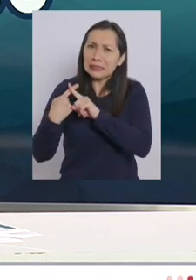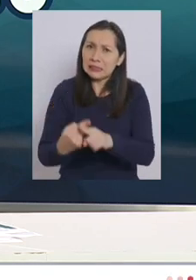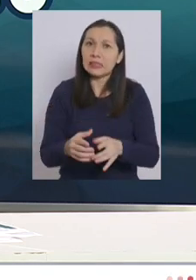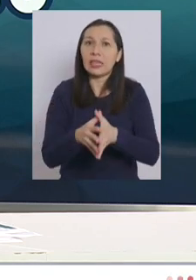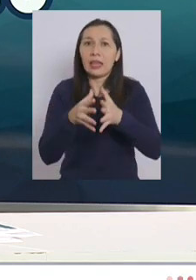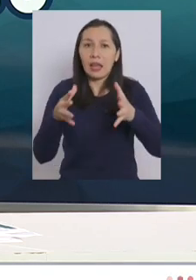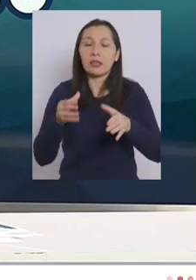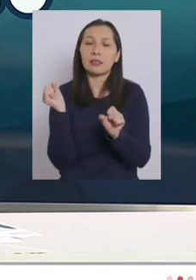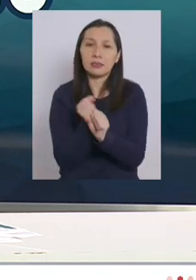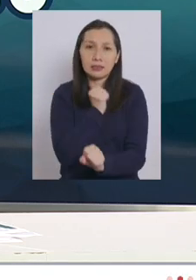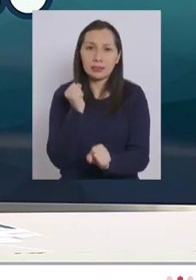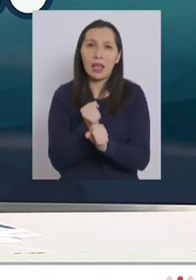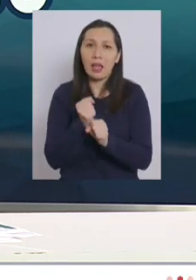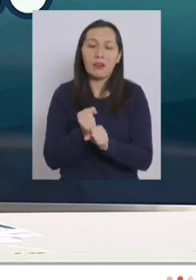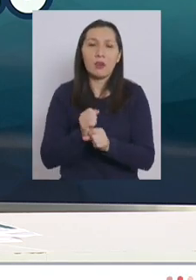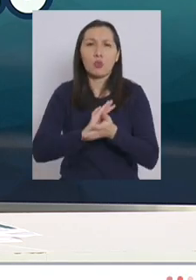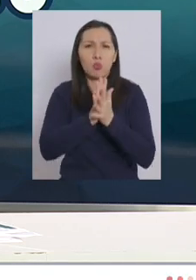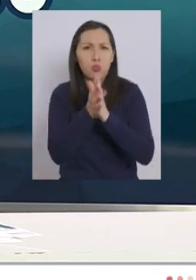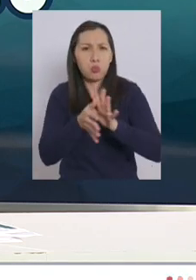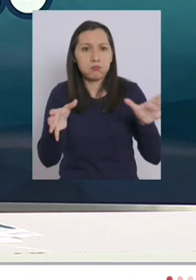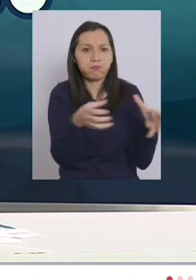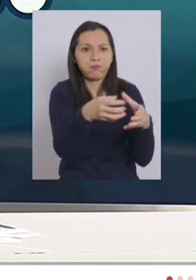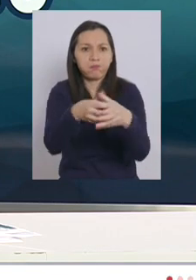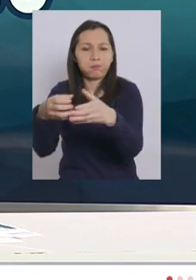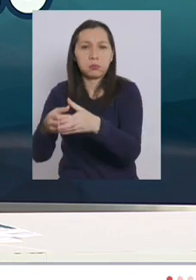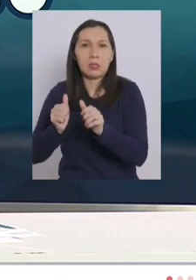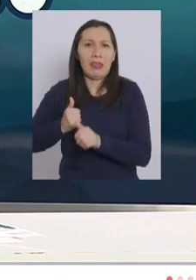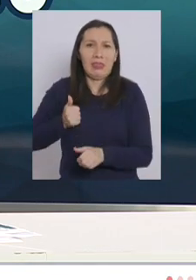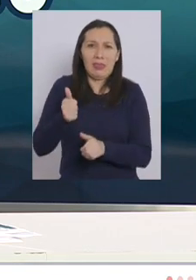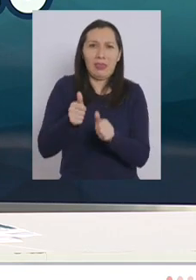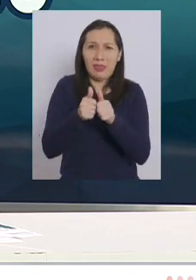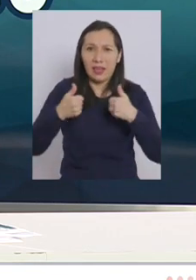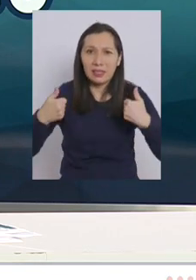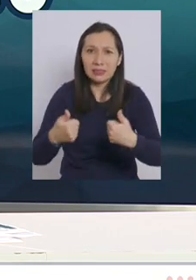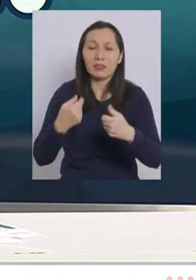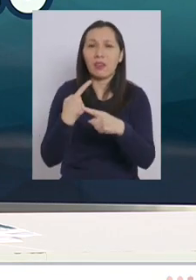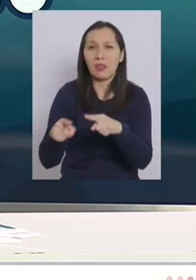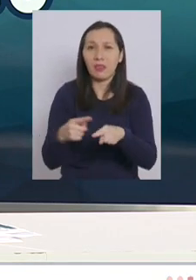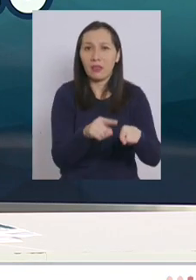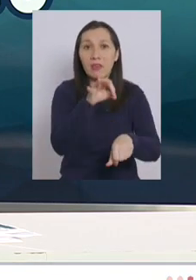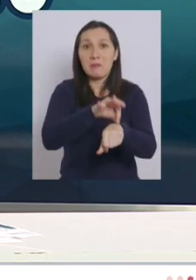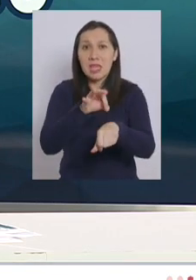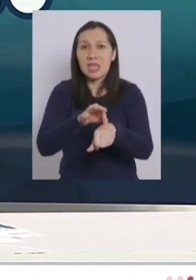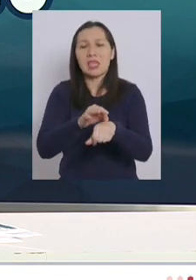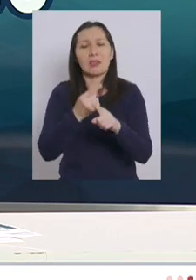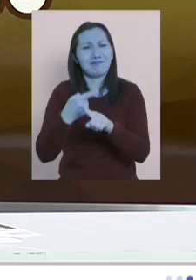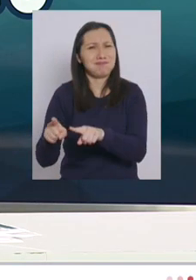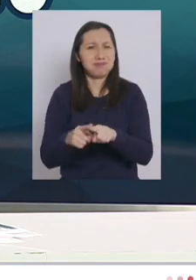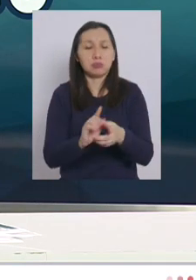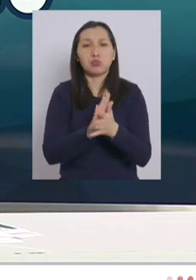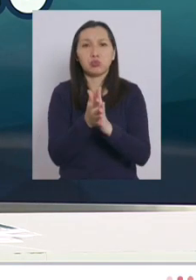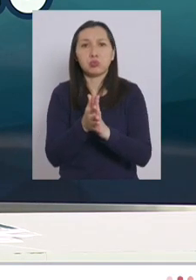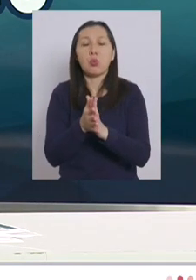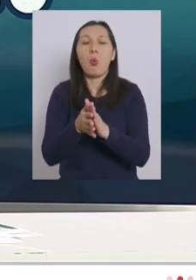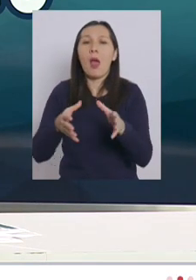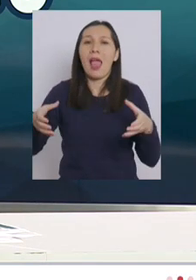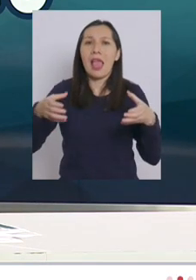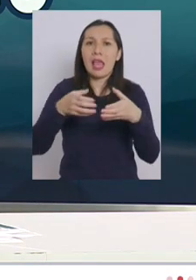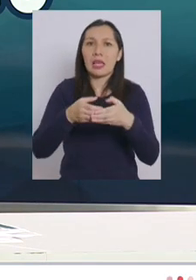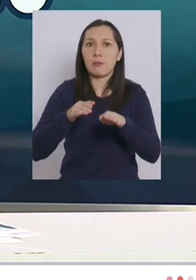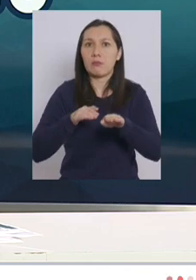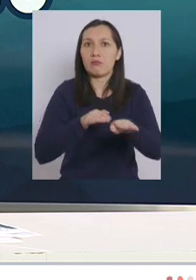y un trabajo de todos los equipos directivos y equipos médicos asistenciales y equipos de soporte